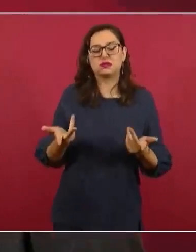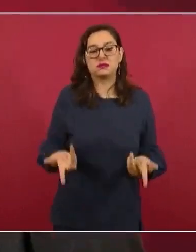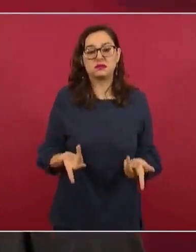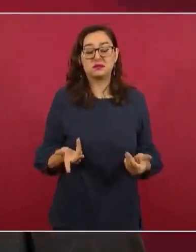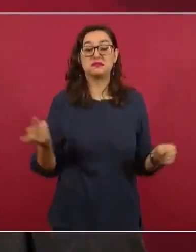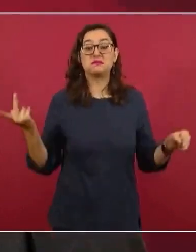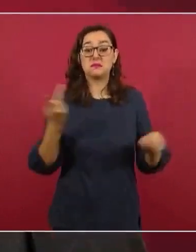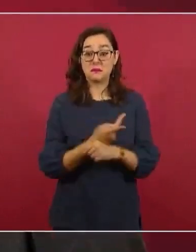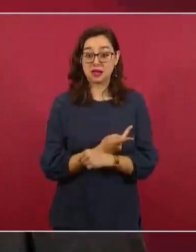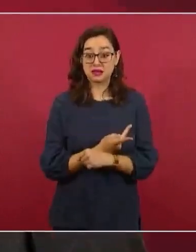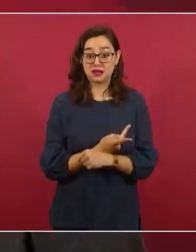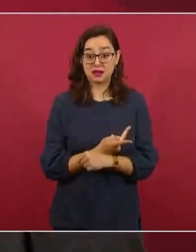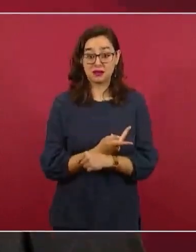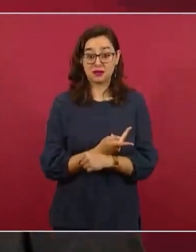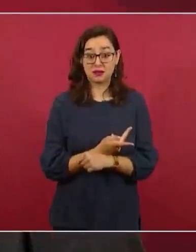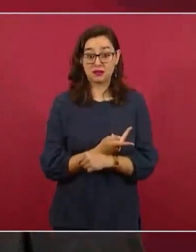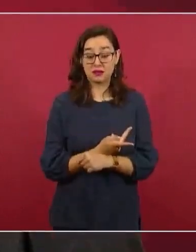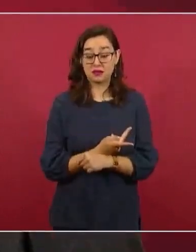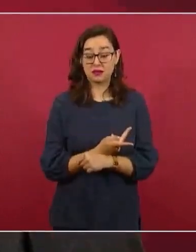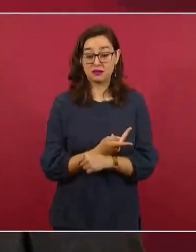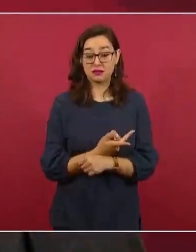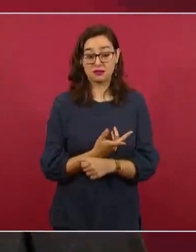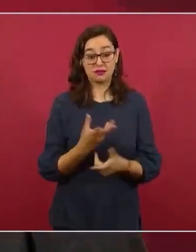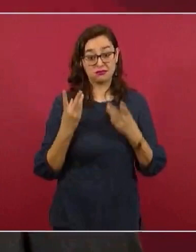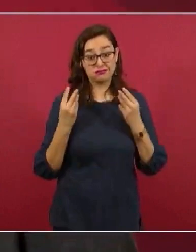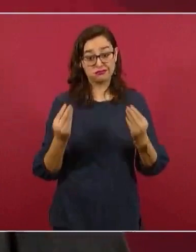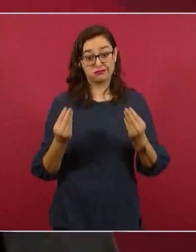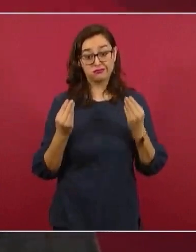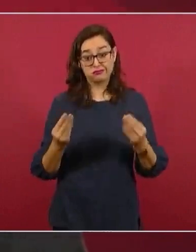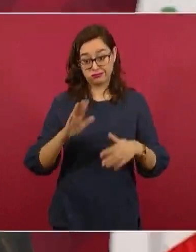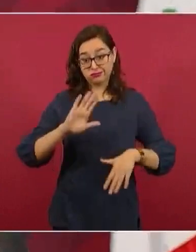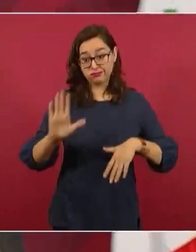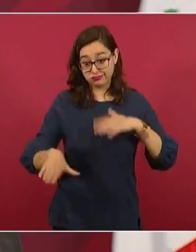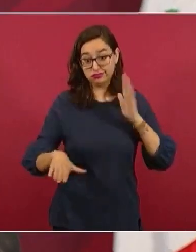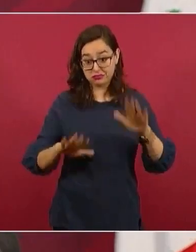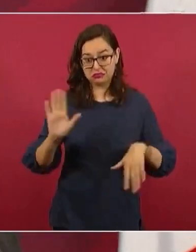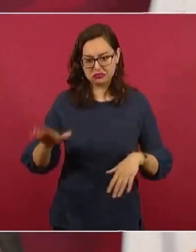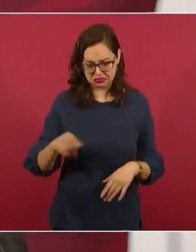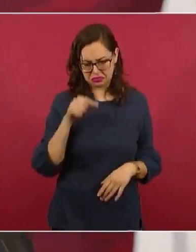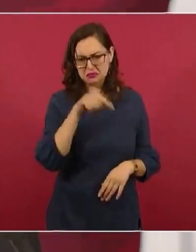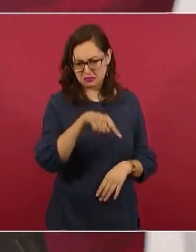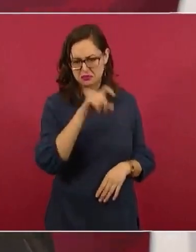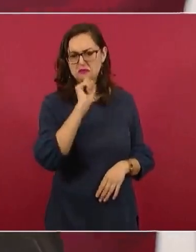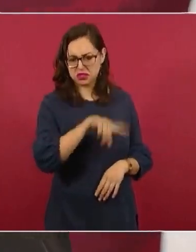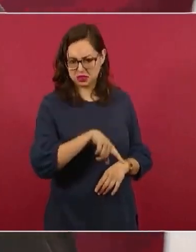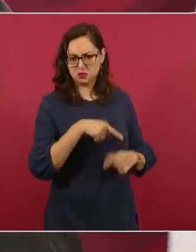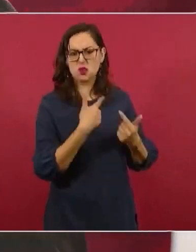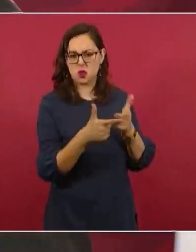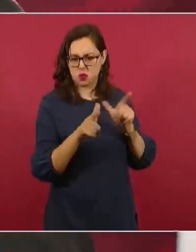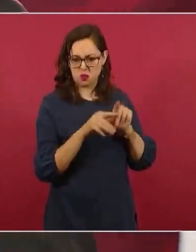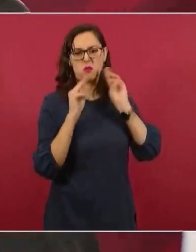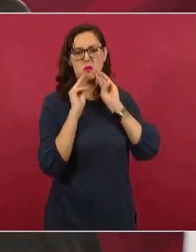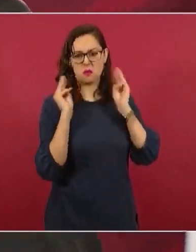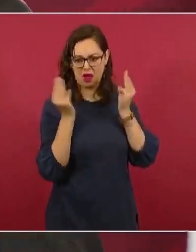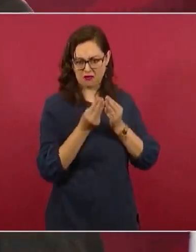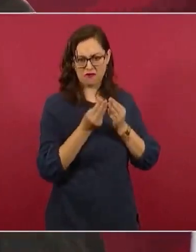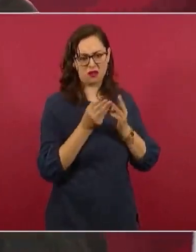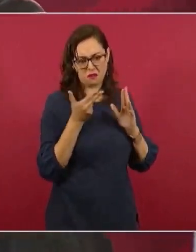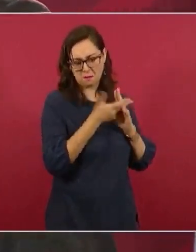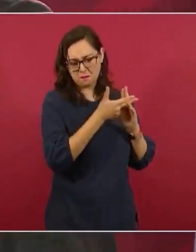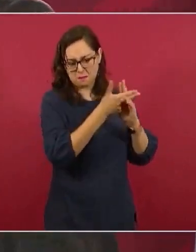perdían la vida los integrantes de bandas, de